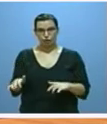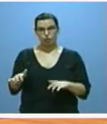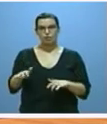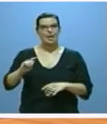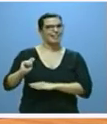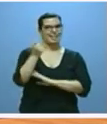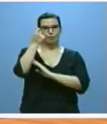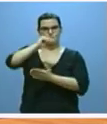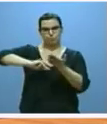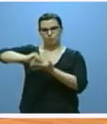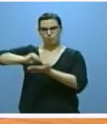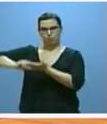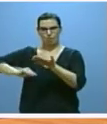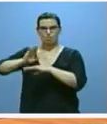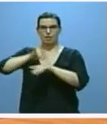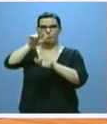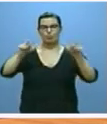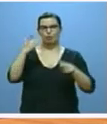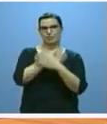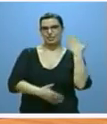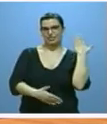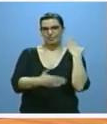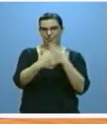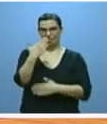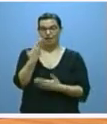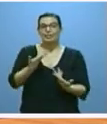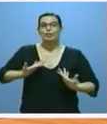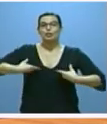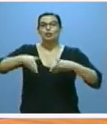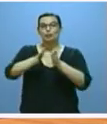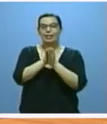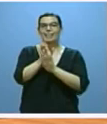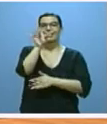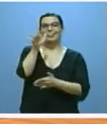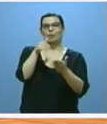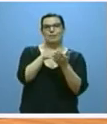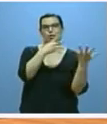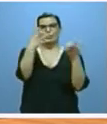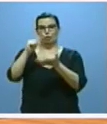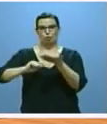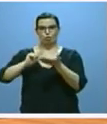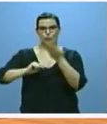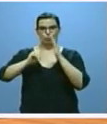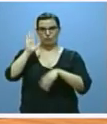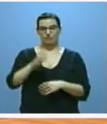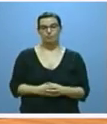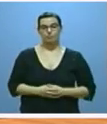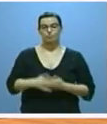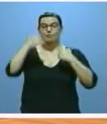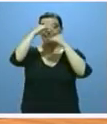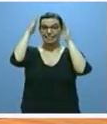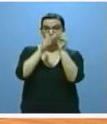récord de contratos de personas con discapacidad con más de 15.900. En atención a la